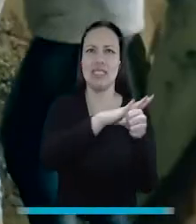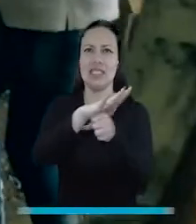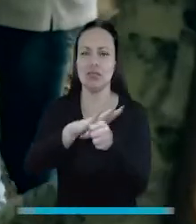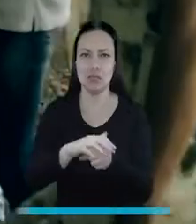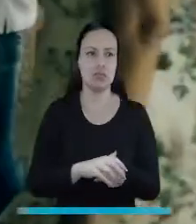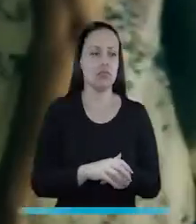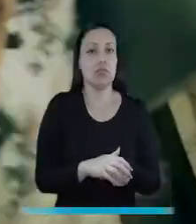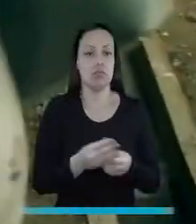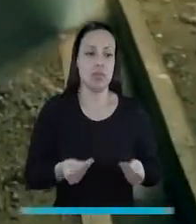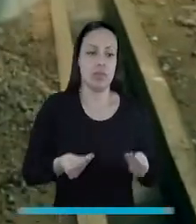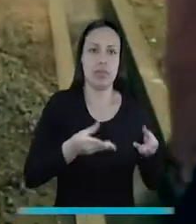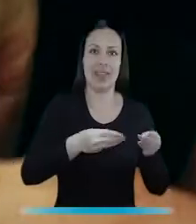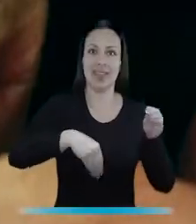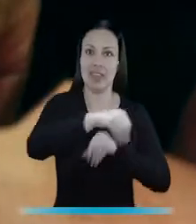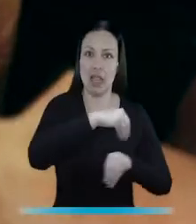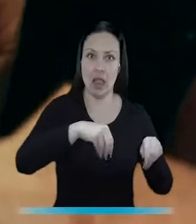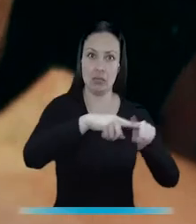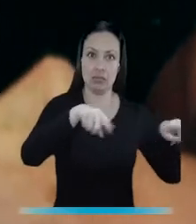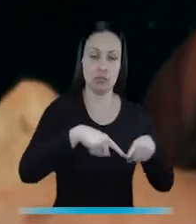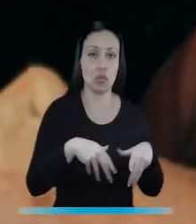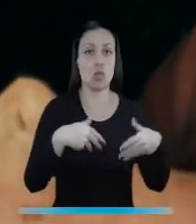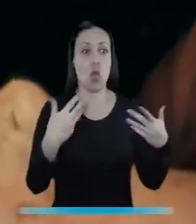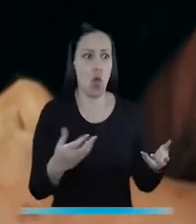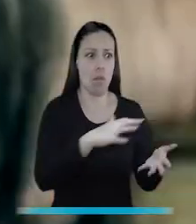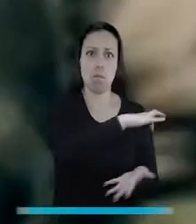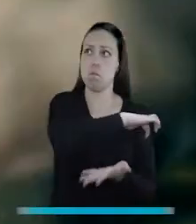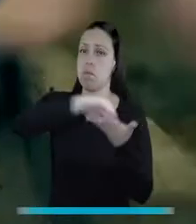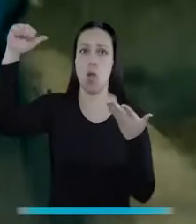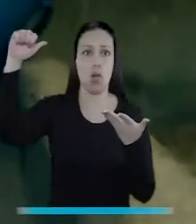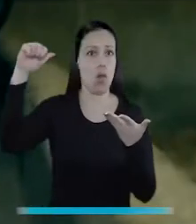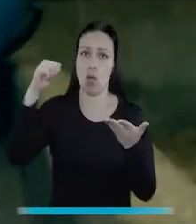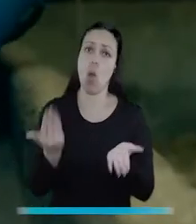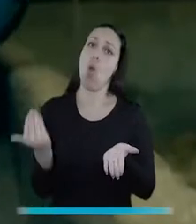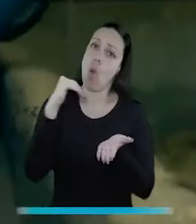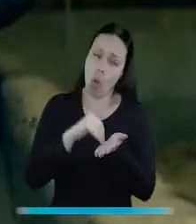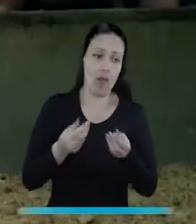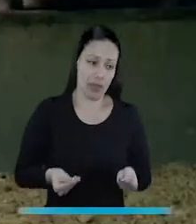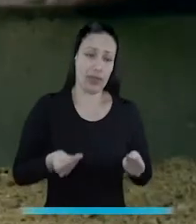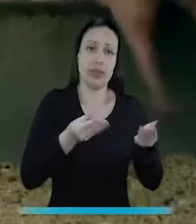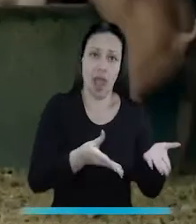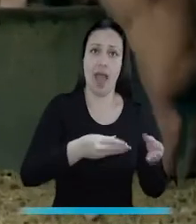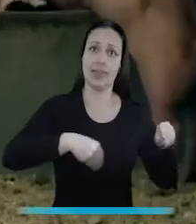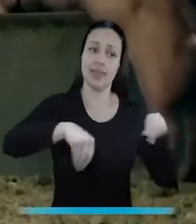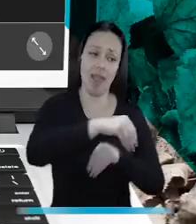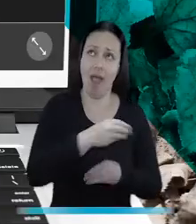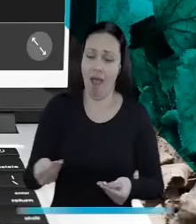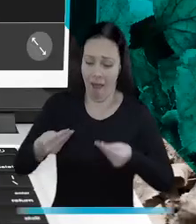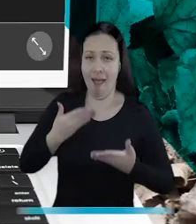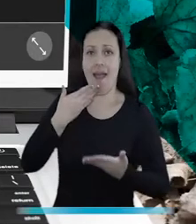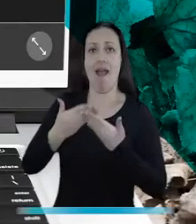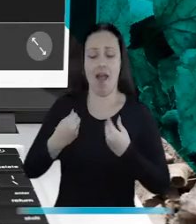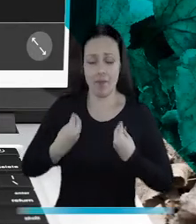en condiciones dignas o porque se les compensa y porque se les garantiza el retorno para el disfrute de esas